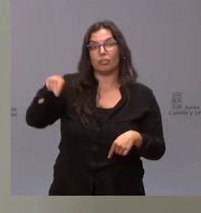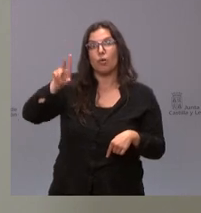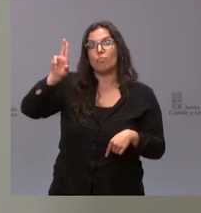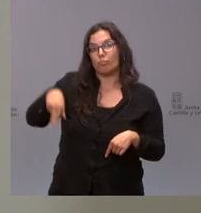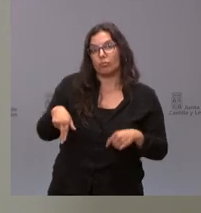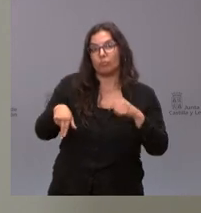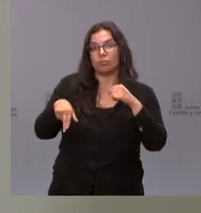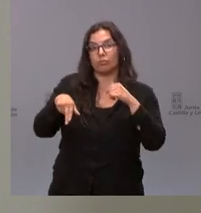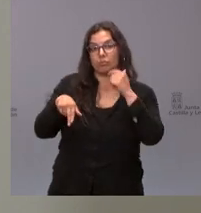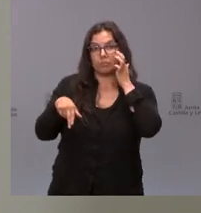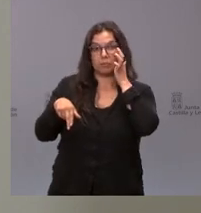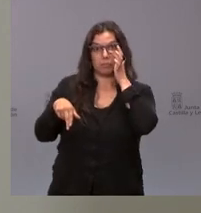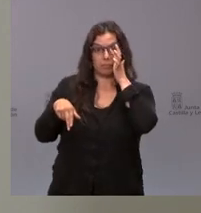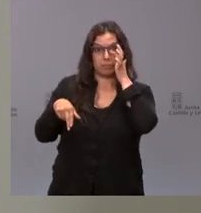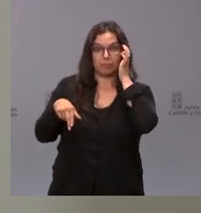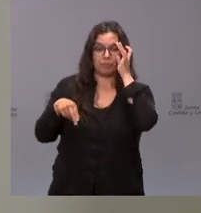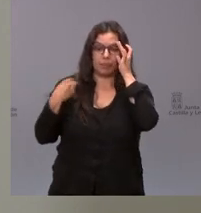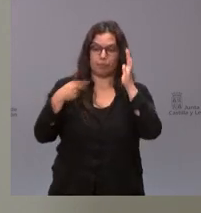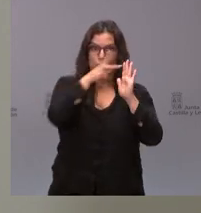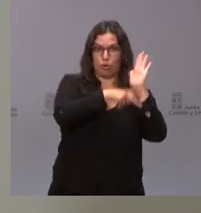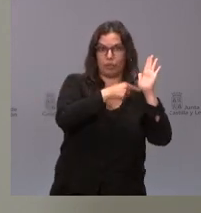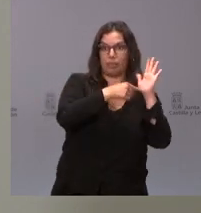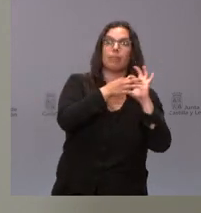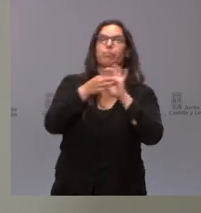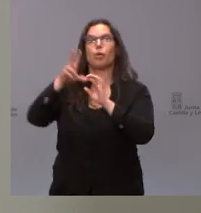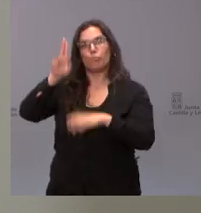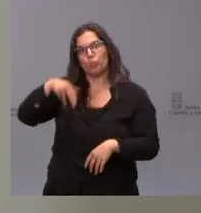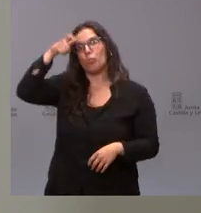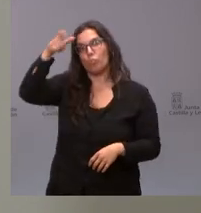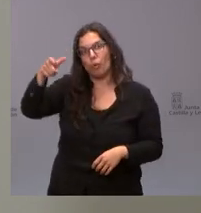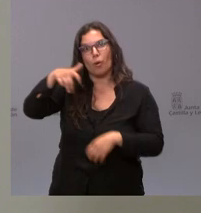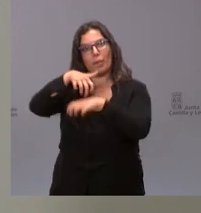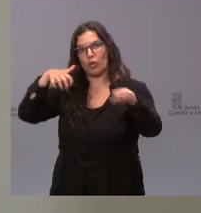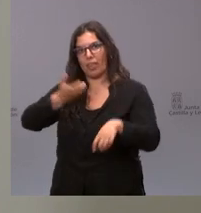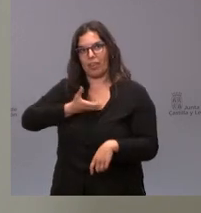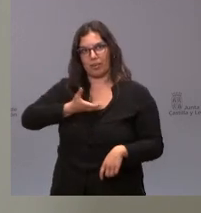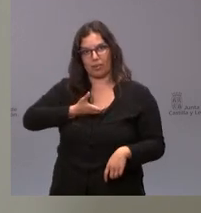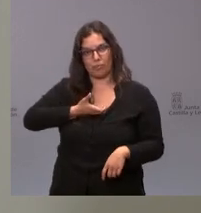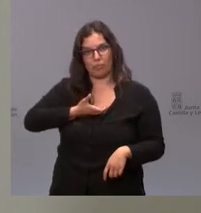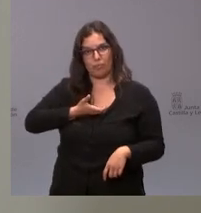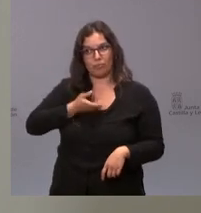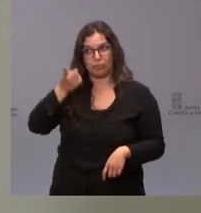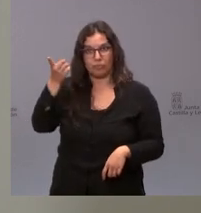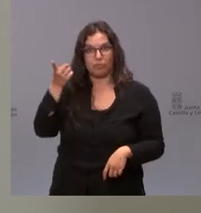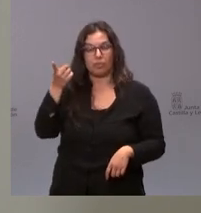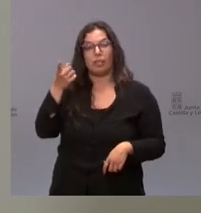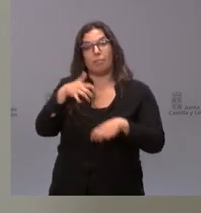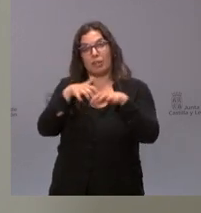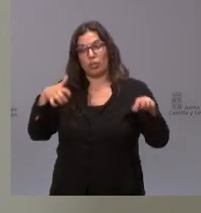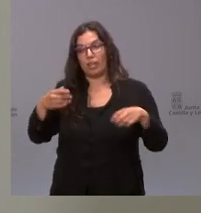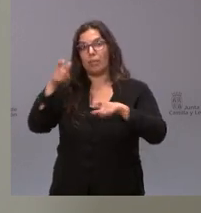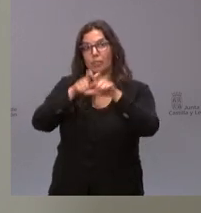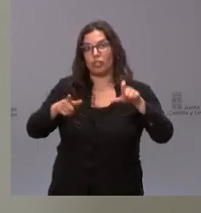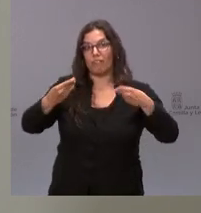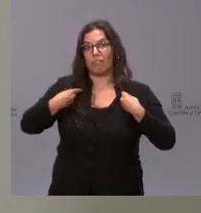son a efectos de esta normativa de Castilla y León mundo rural son la mayor parte de esos municipios y la mayor parte de los habitantes de